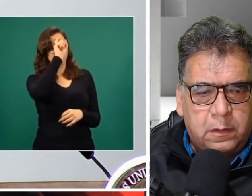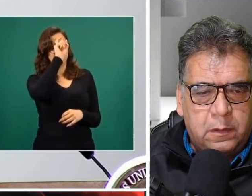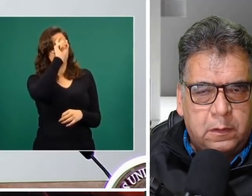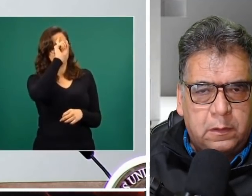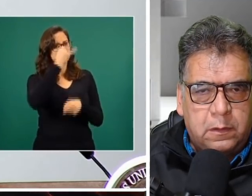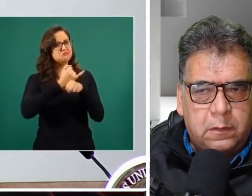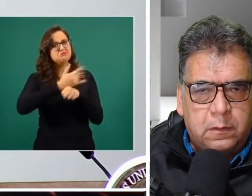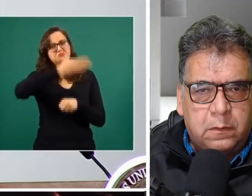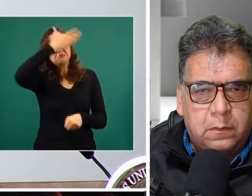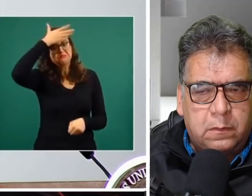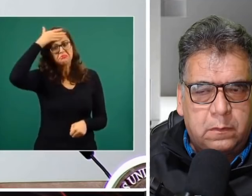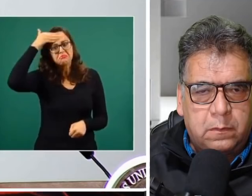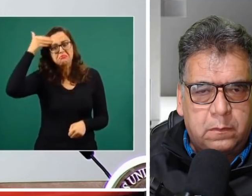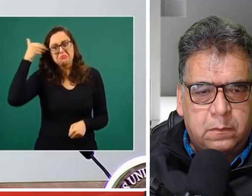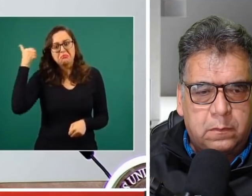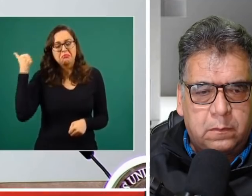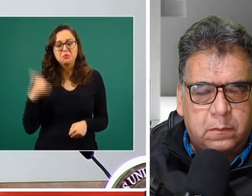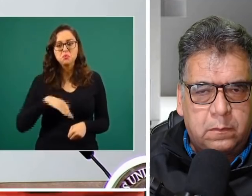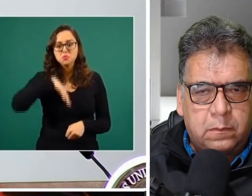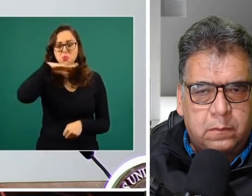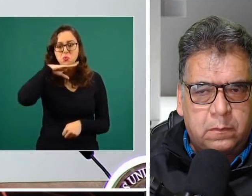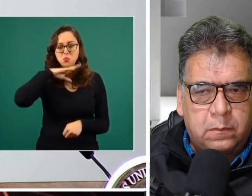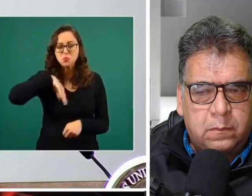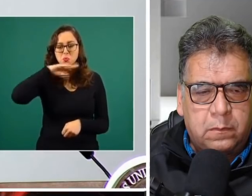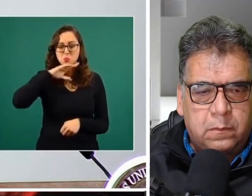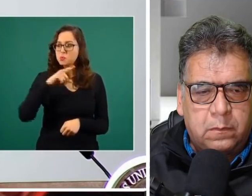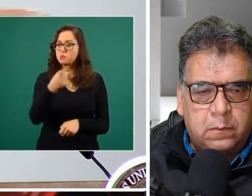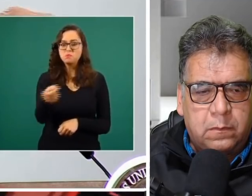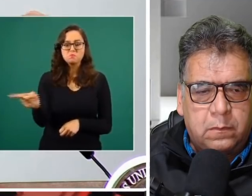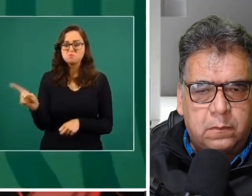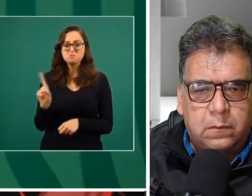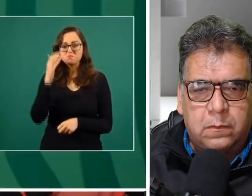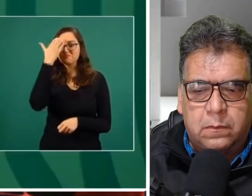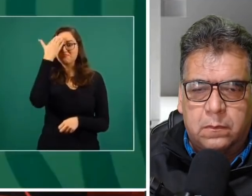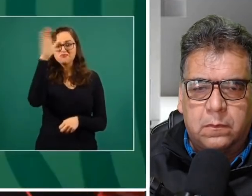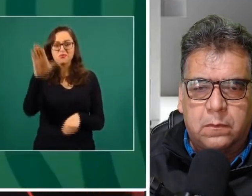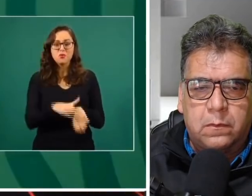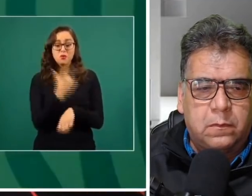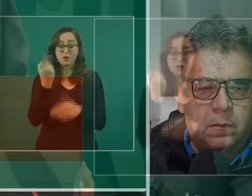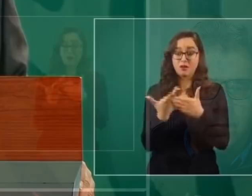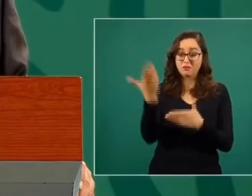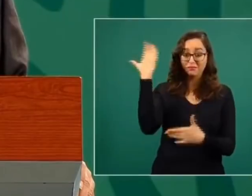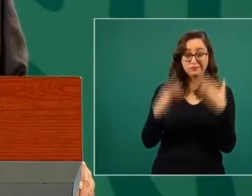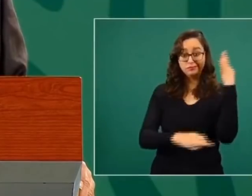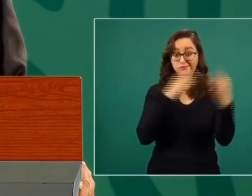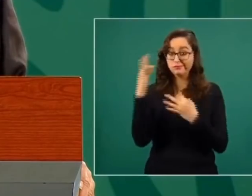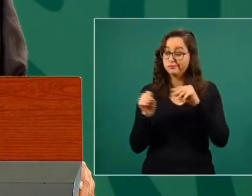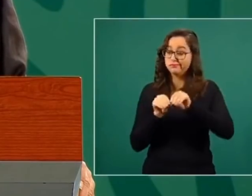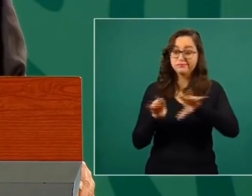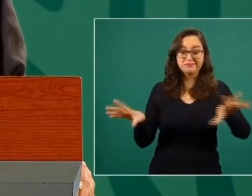no sabía era silencio cómplice